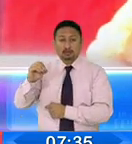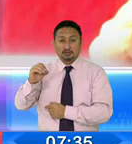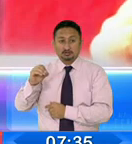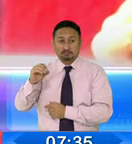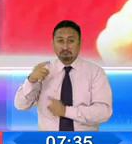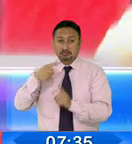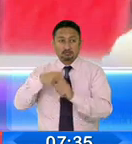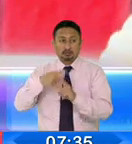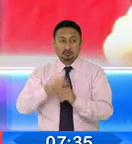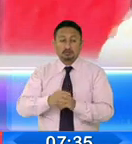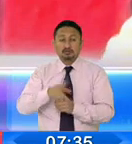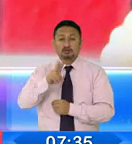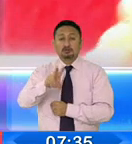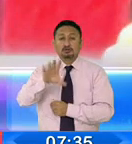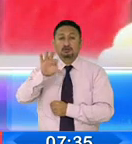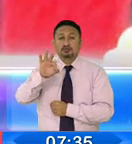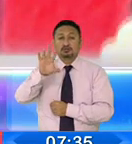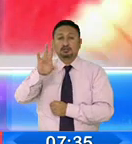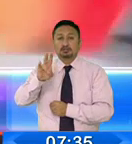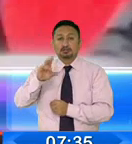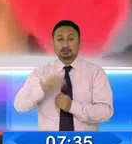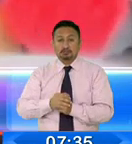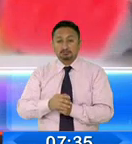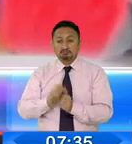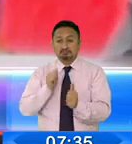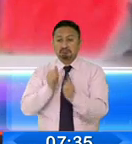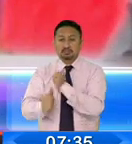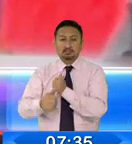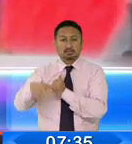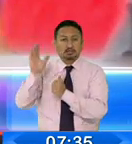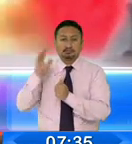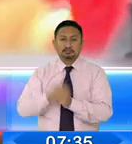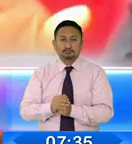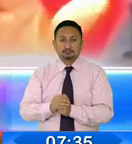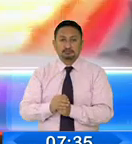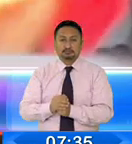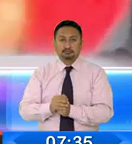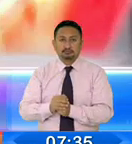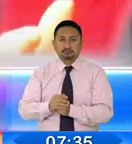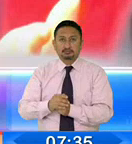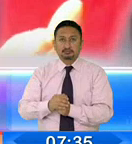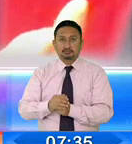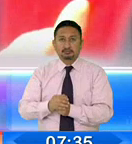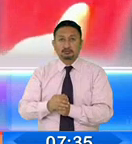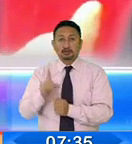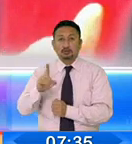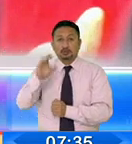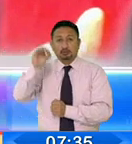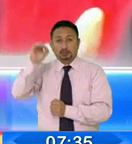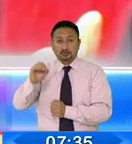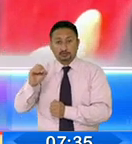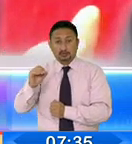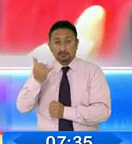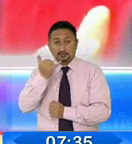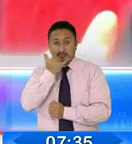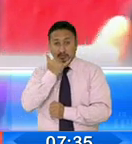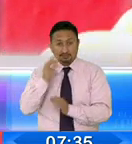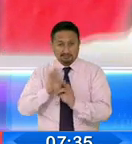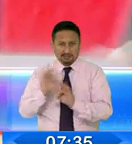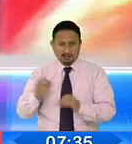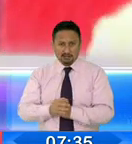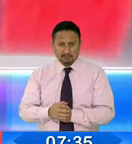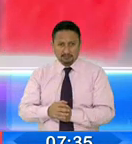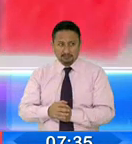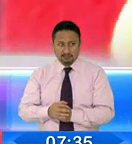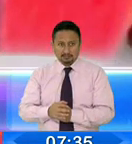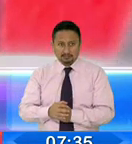297. Pasa eso, porque no rebasa del 1% del margen de error. Pero si